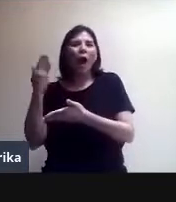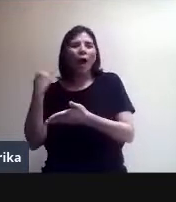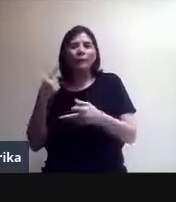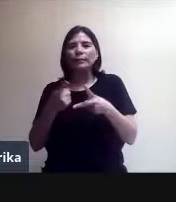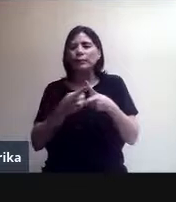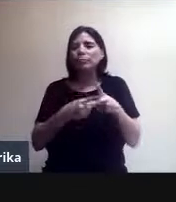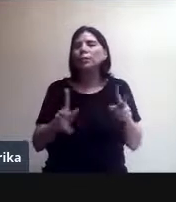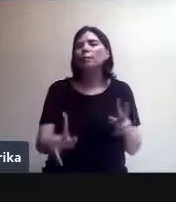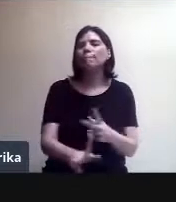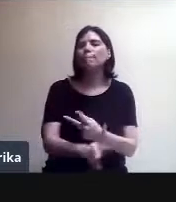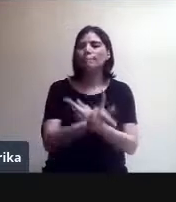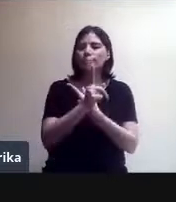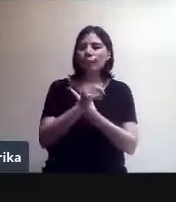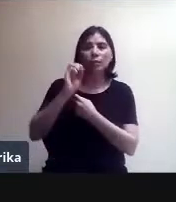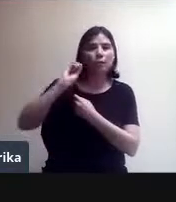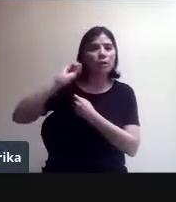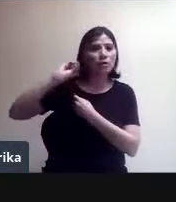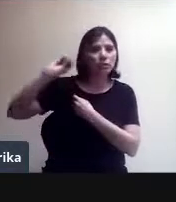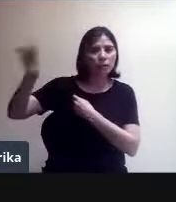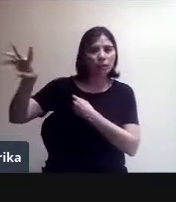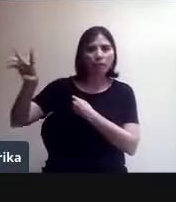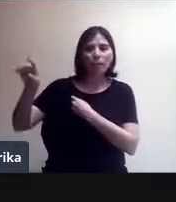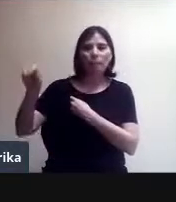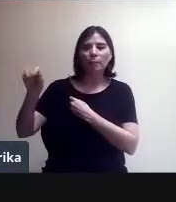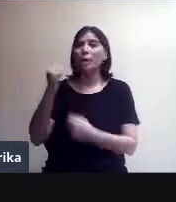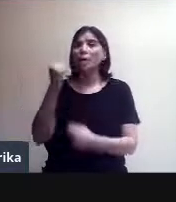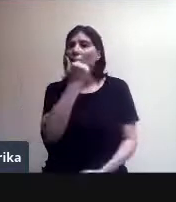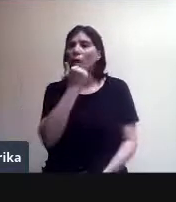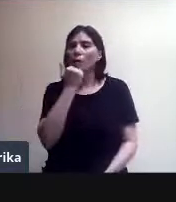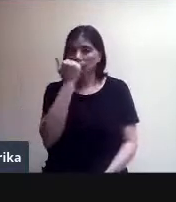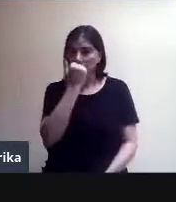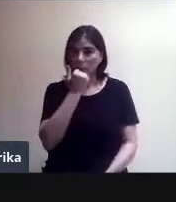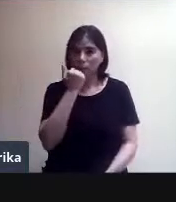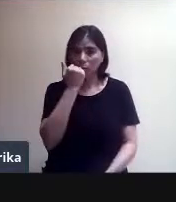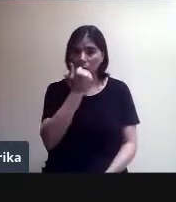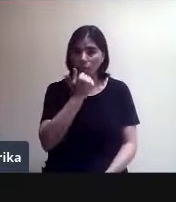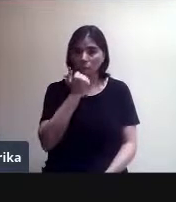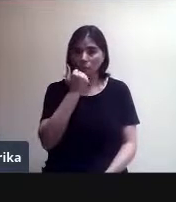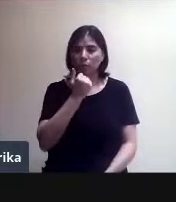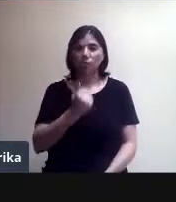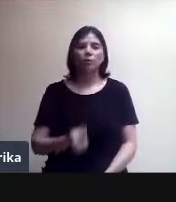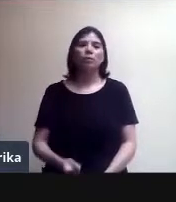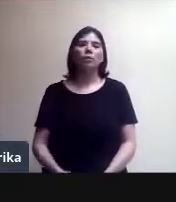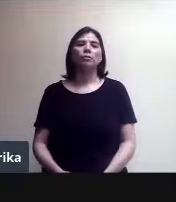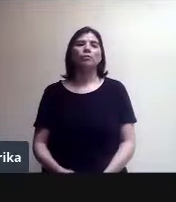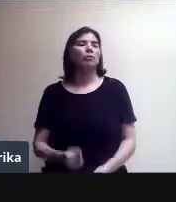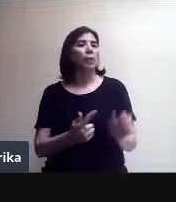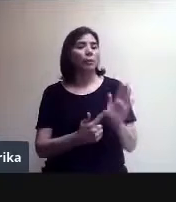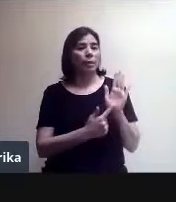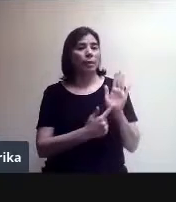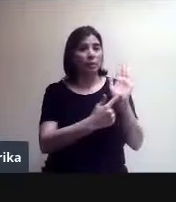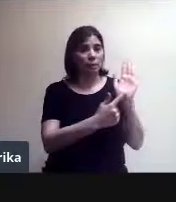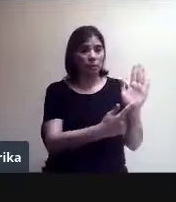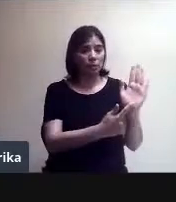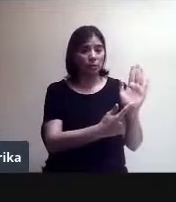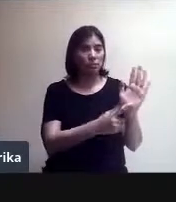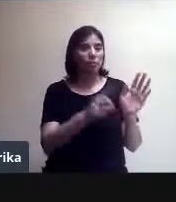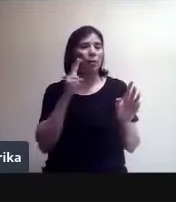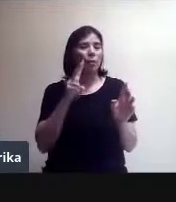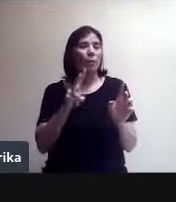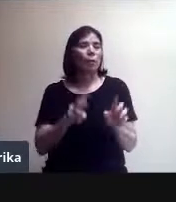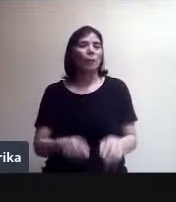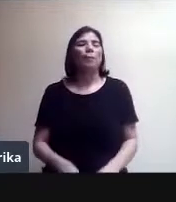les mando un texto. Observen que aquí hay un texto,